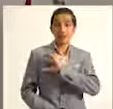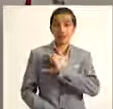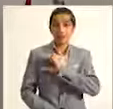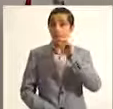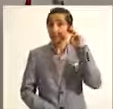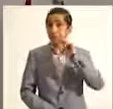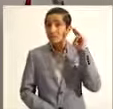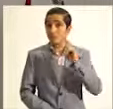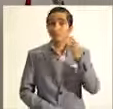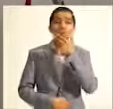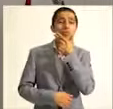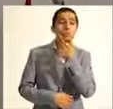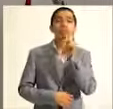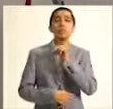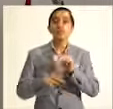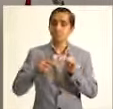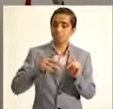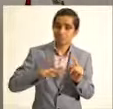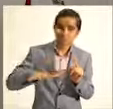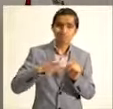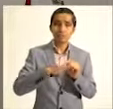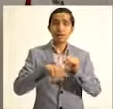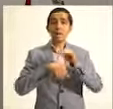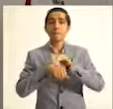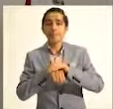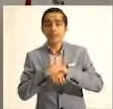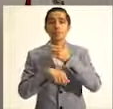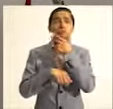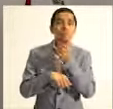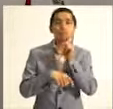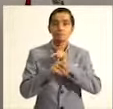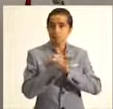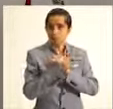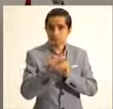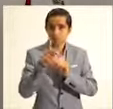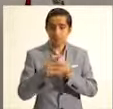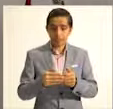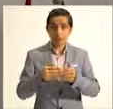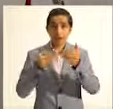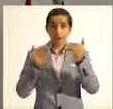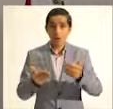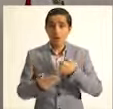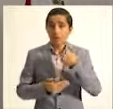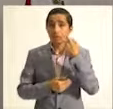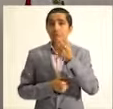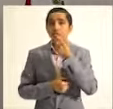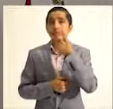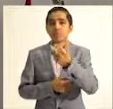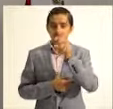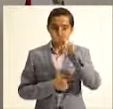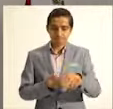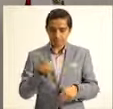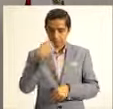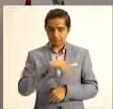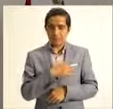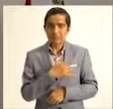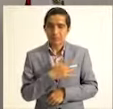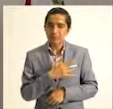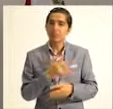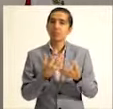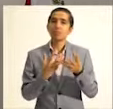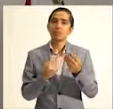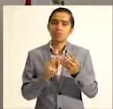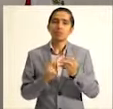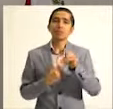Queridas michoacanas, queridos michoacanos, amigas, amigos, quiero expresarles de todo corazón